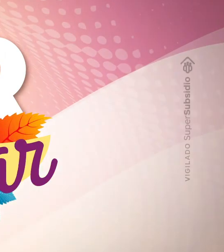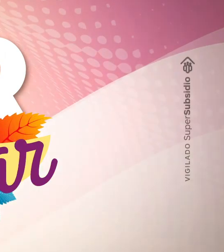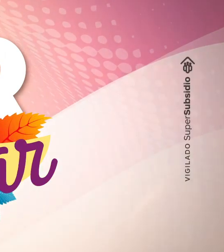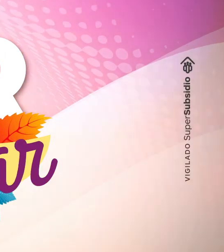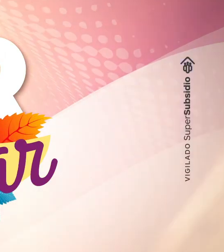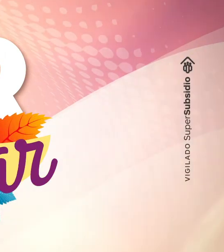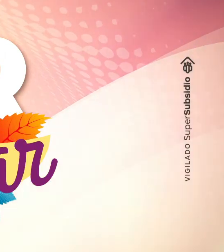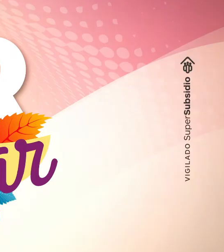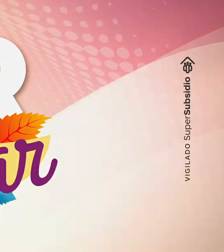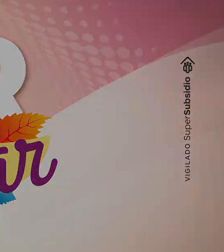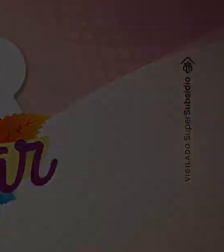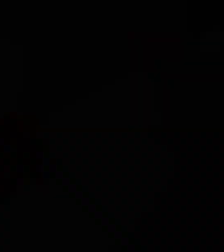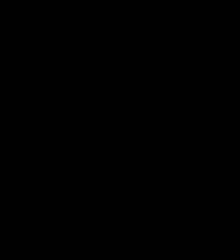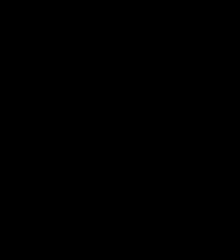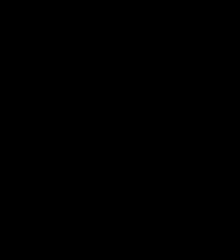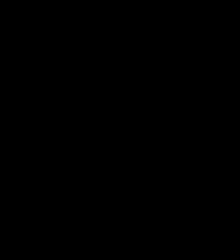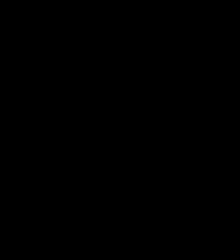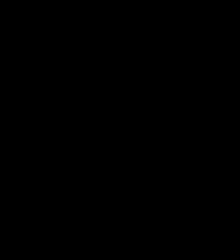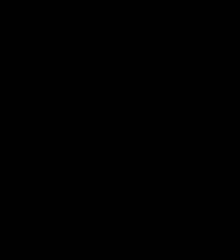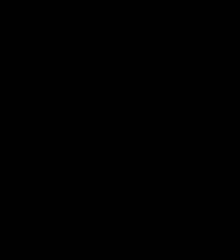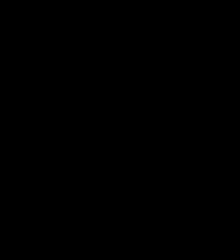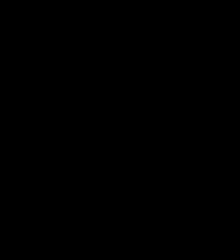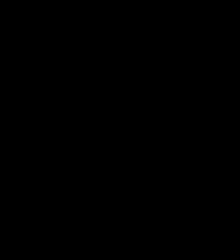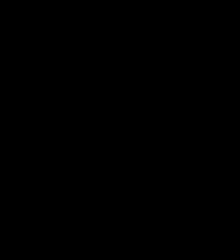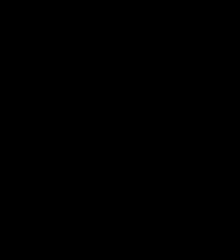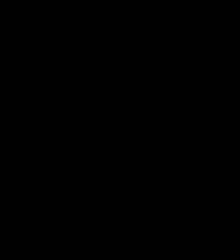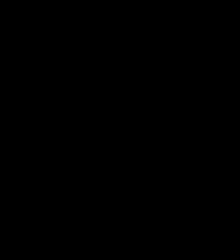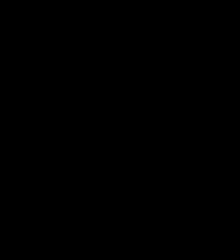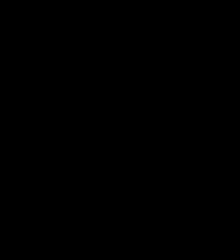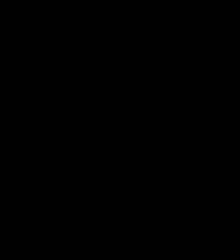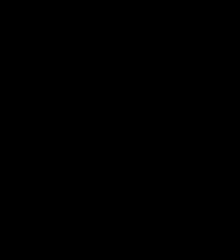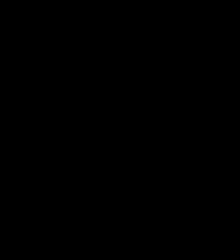Gracias por ver el video.